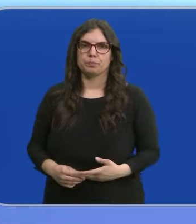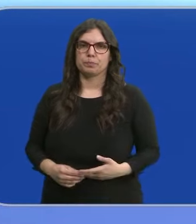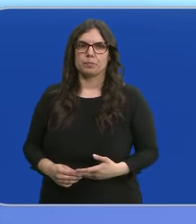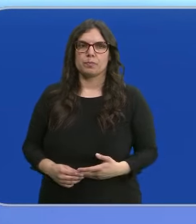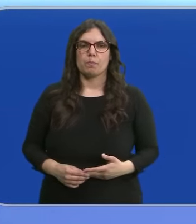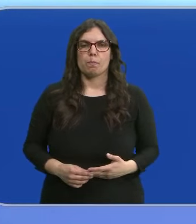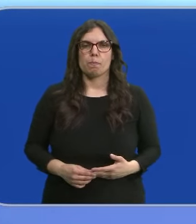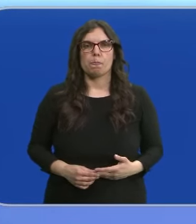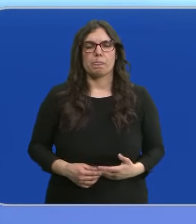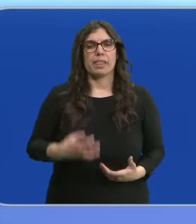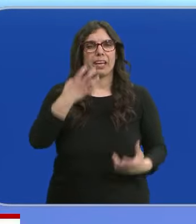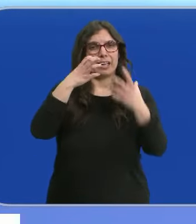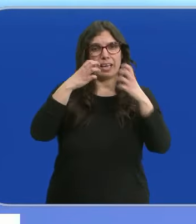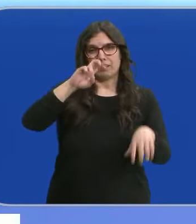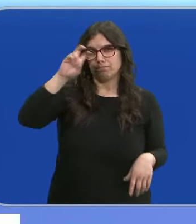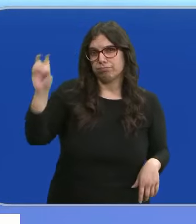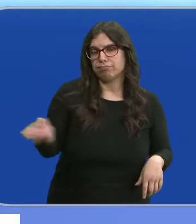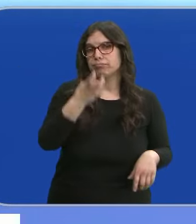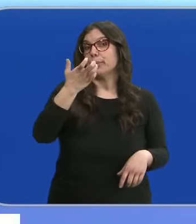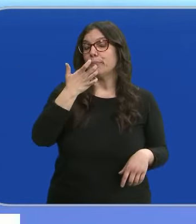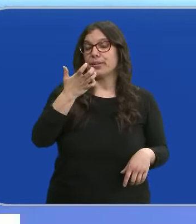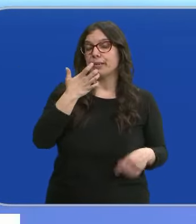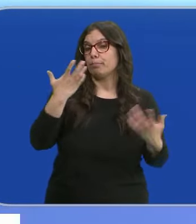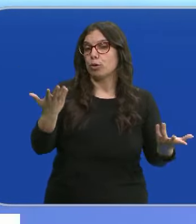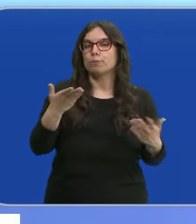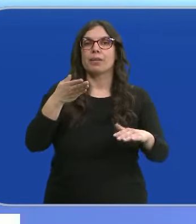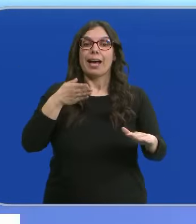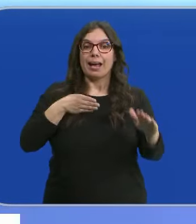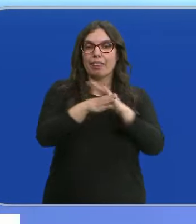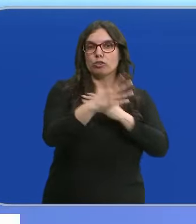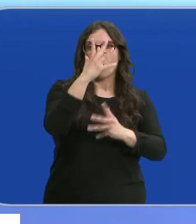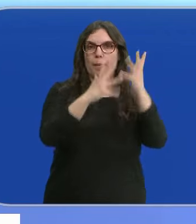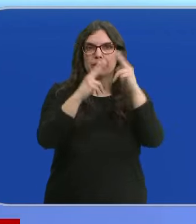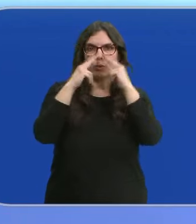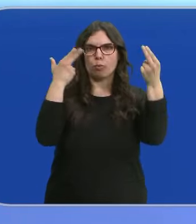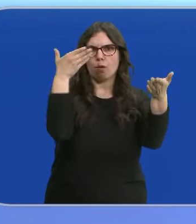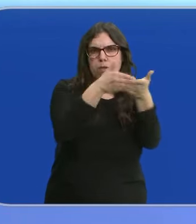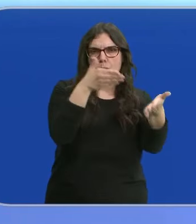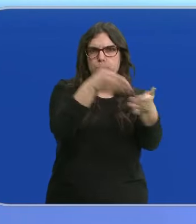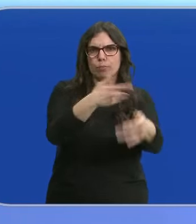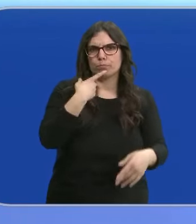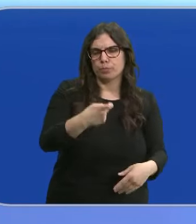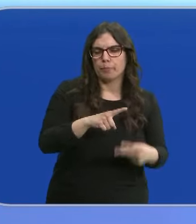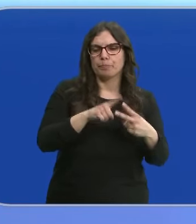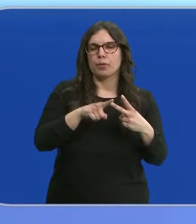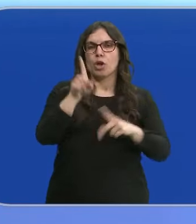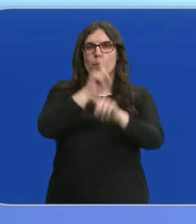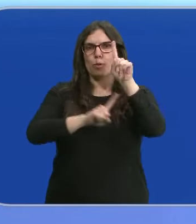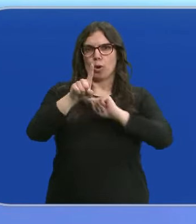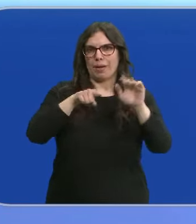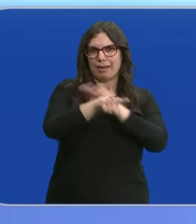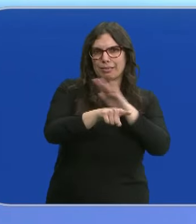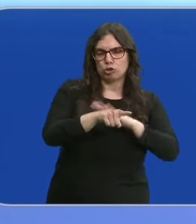No faltan quejas sobre las dificultades de acceso a las administraciones públicas. Problemas de